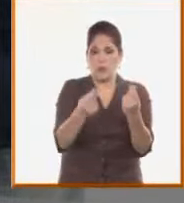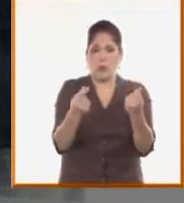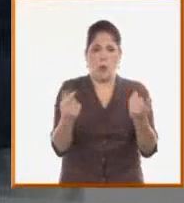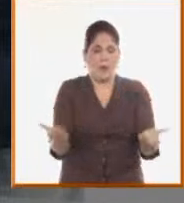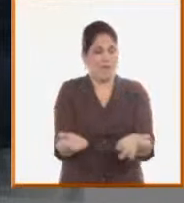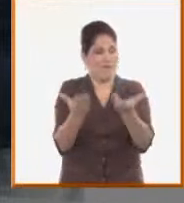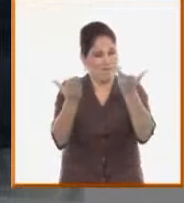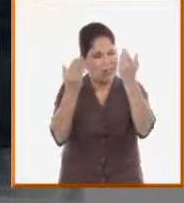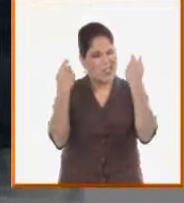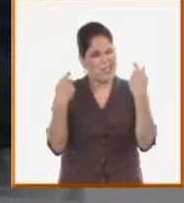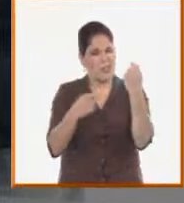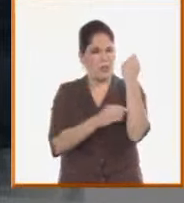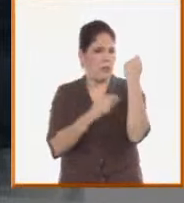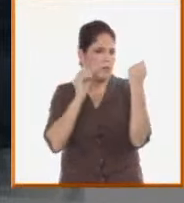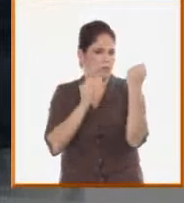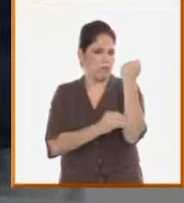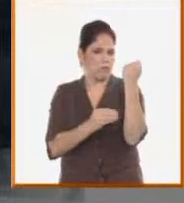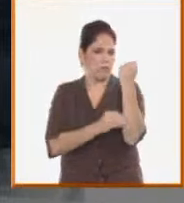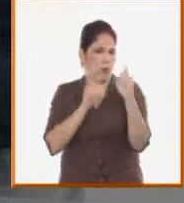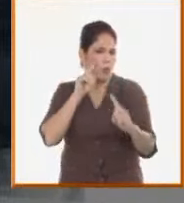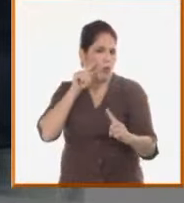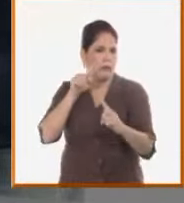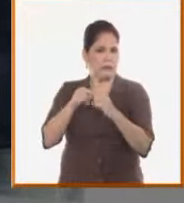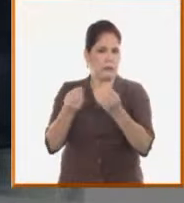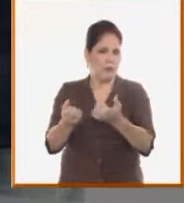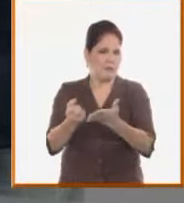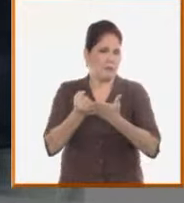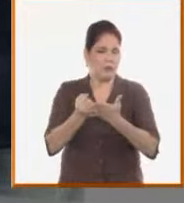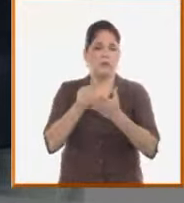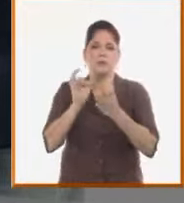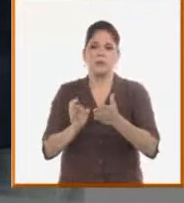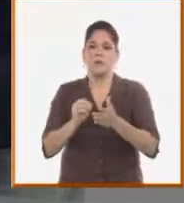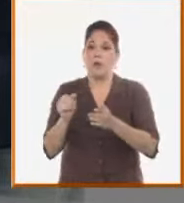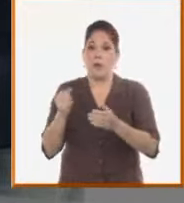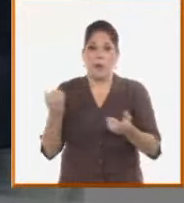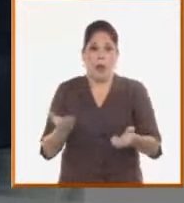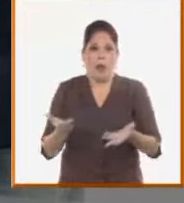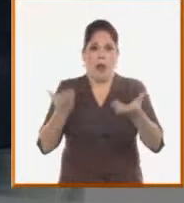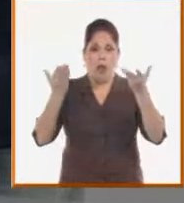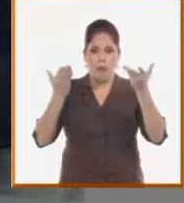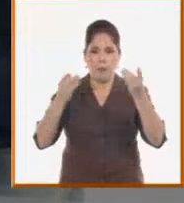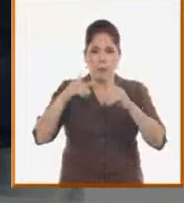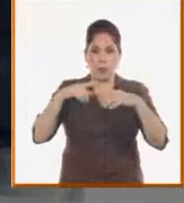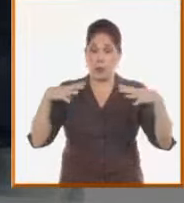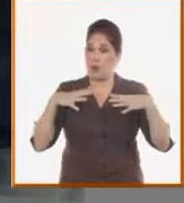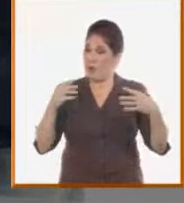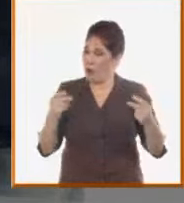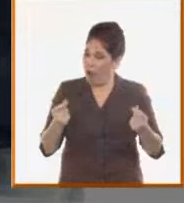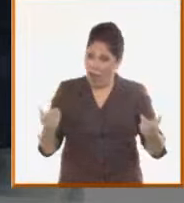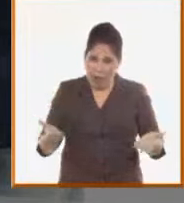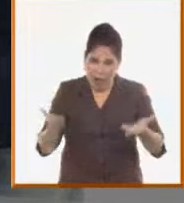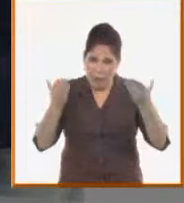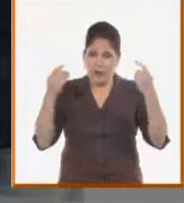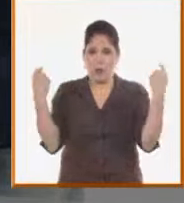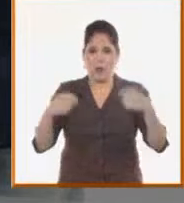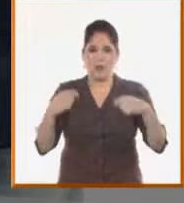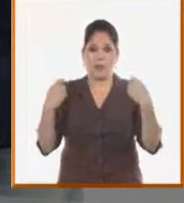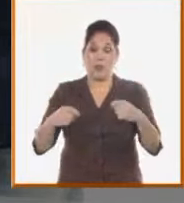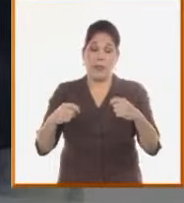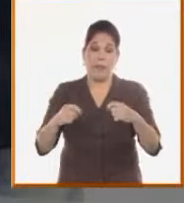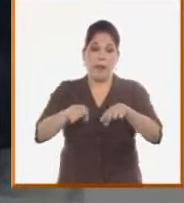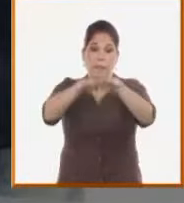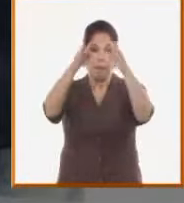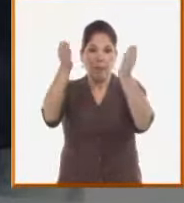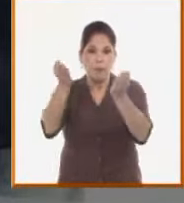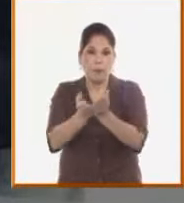el país y los objetivos que nos han trazado de ser la locomotora que arrastre el resto de la economía. Hay que decir que el mundo